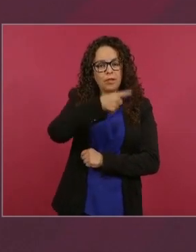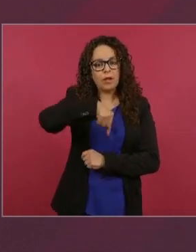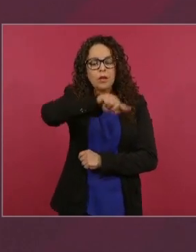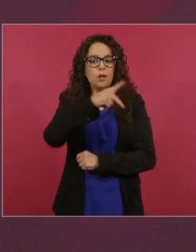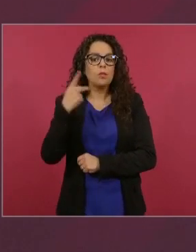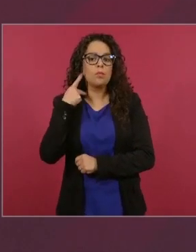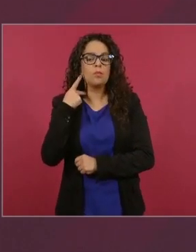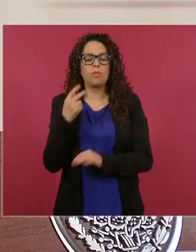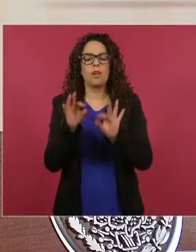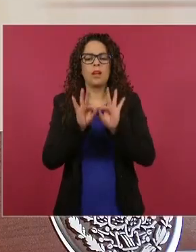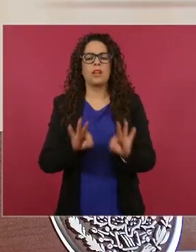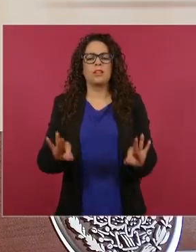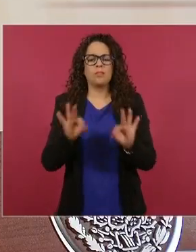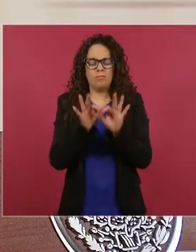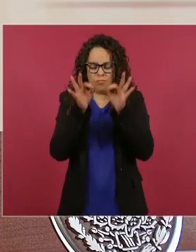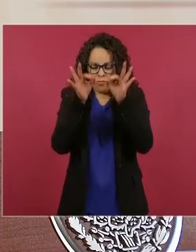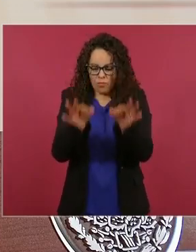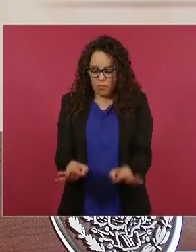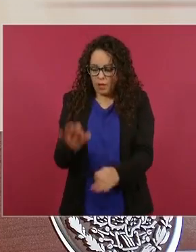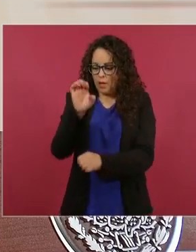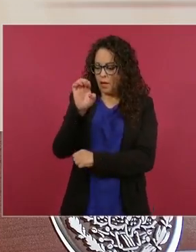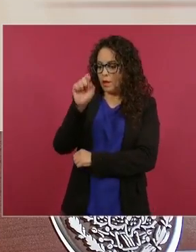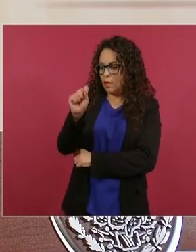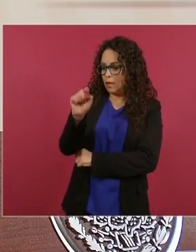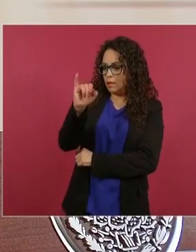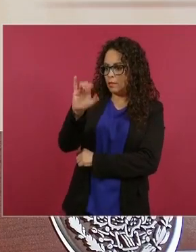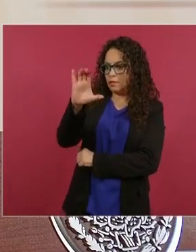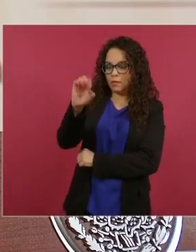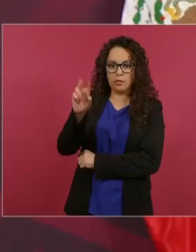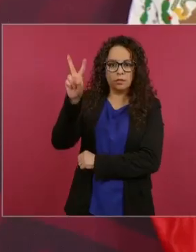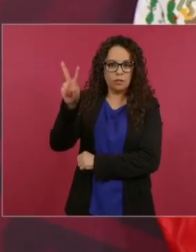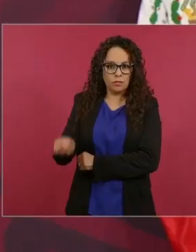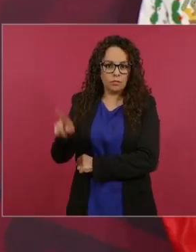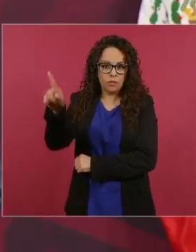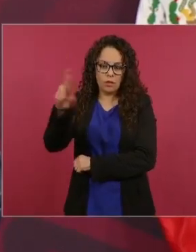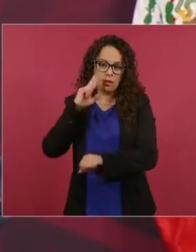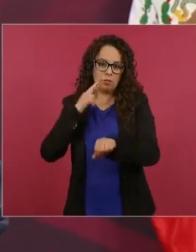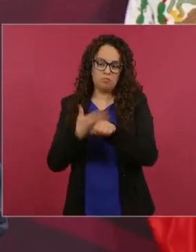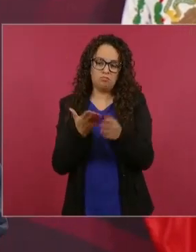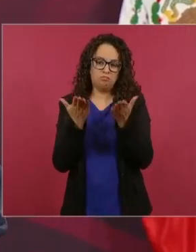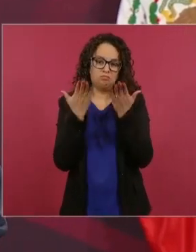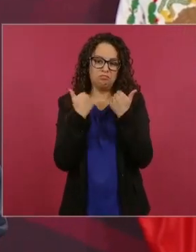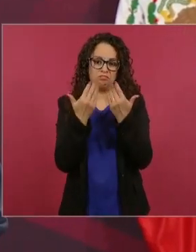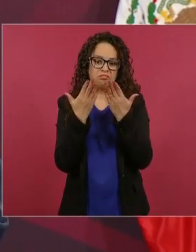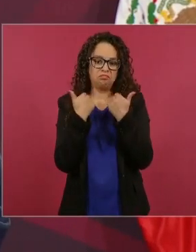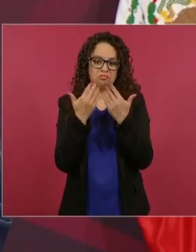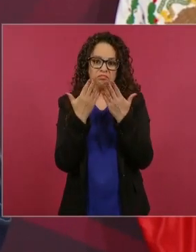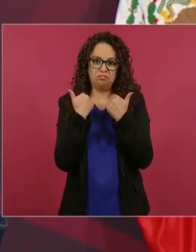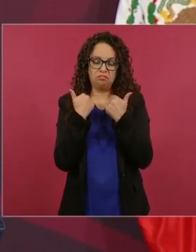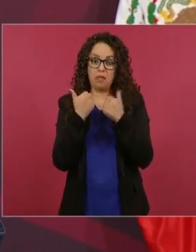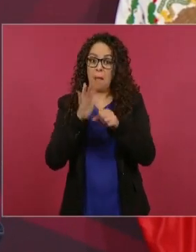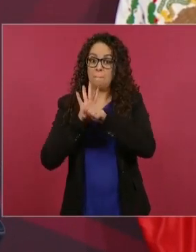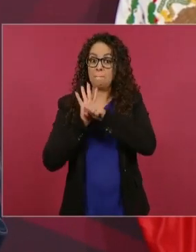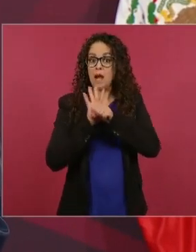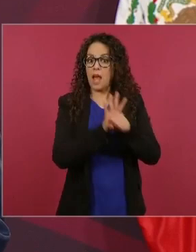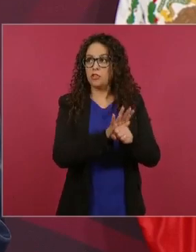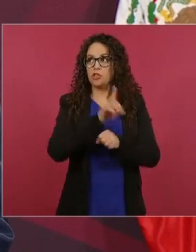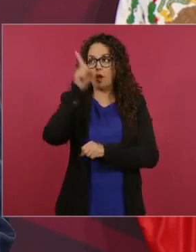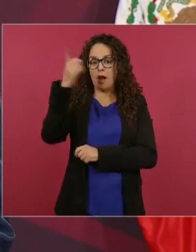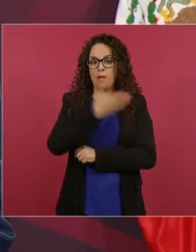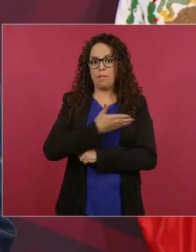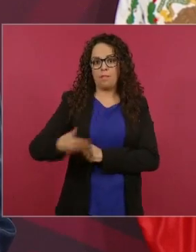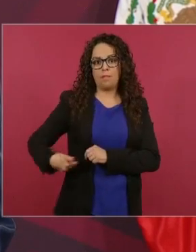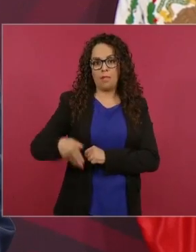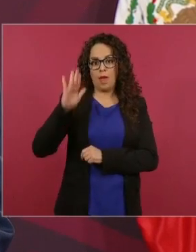entonces están actuando de manera muy irresponsable y están presionando muy fuerte al presidente Biden que siempre va a